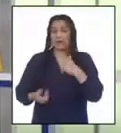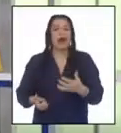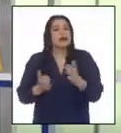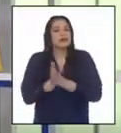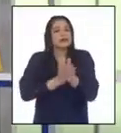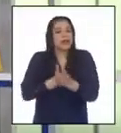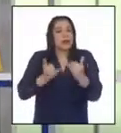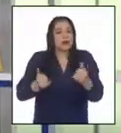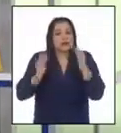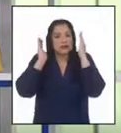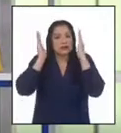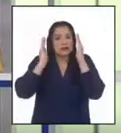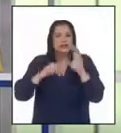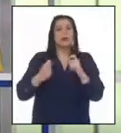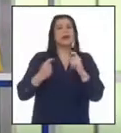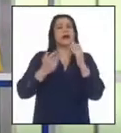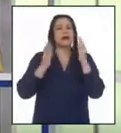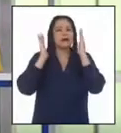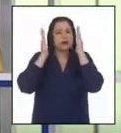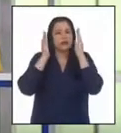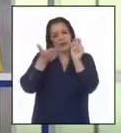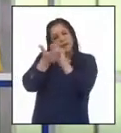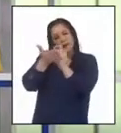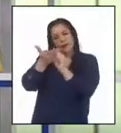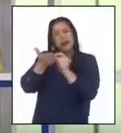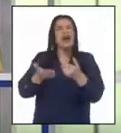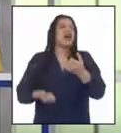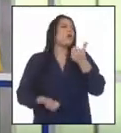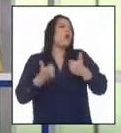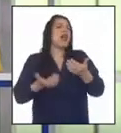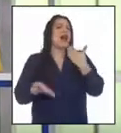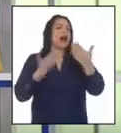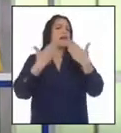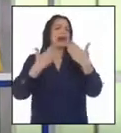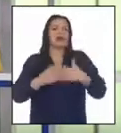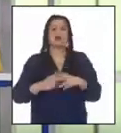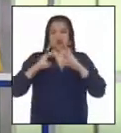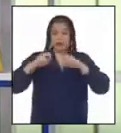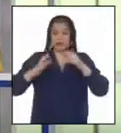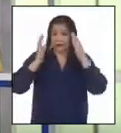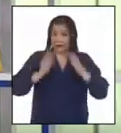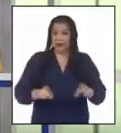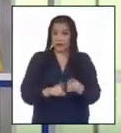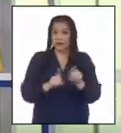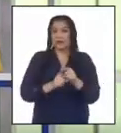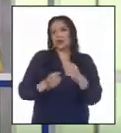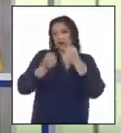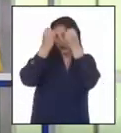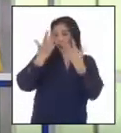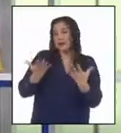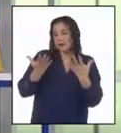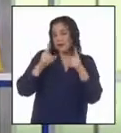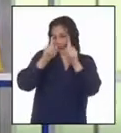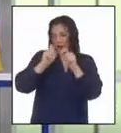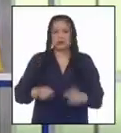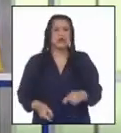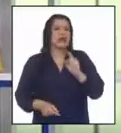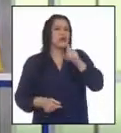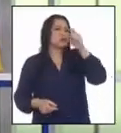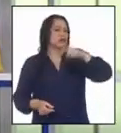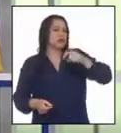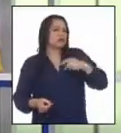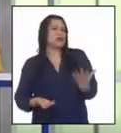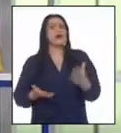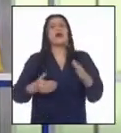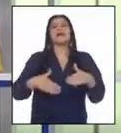muy atentos para tomar algunos apuntes sobre lo que dicen los investigadores y las fuentes primarias respecto a la pregunta. Ello es necesario para que